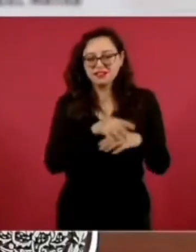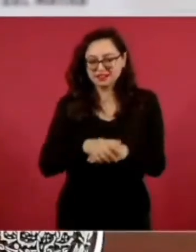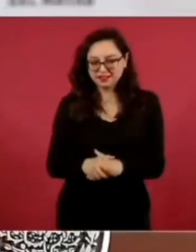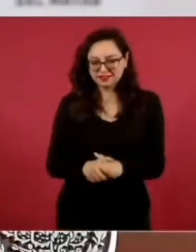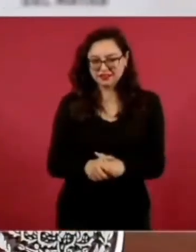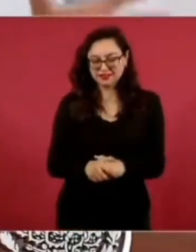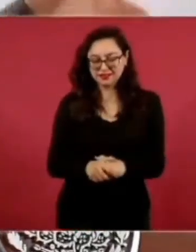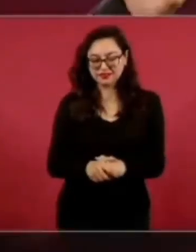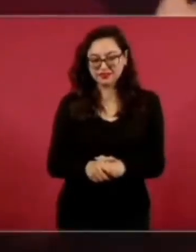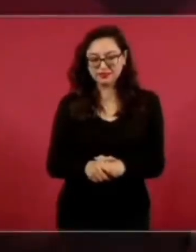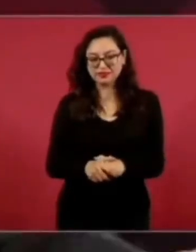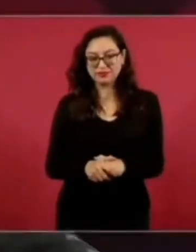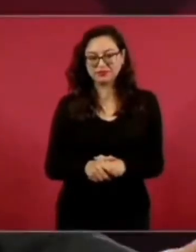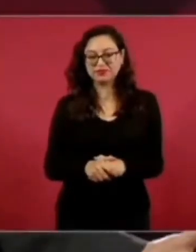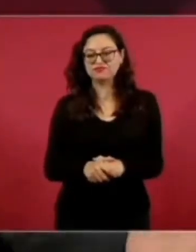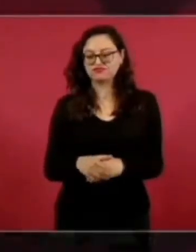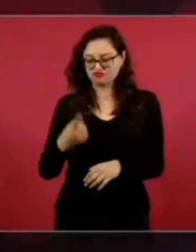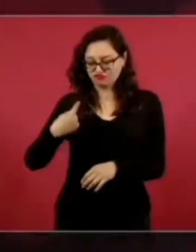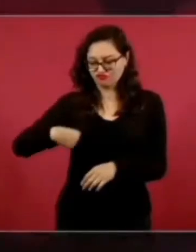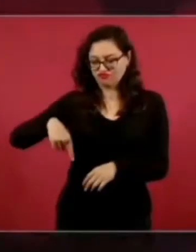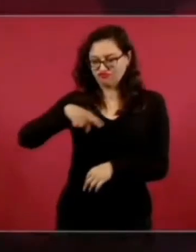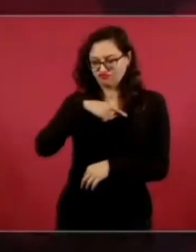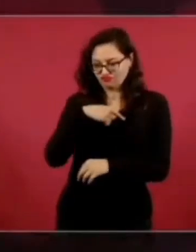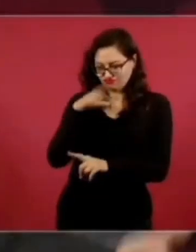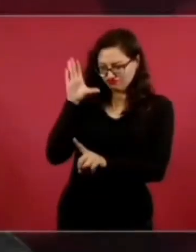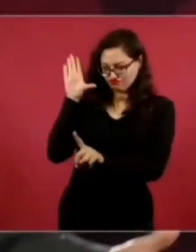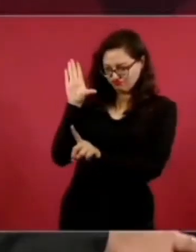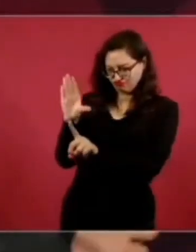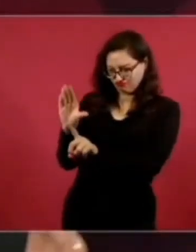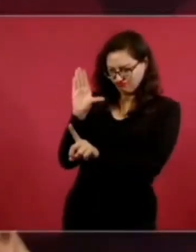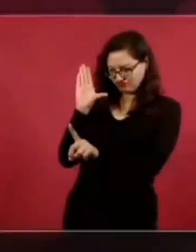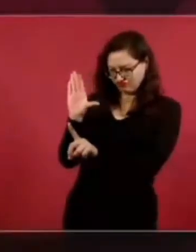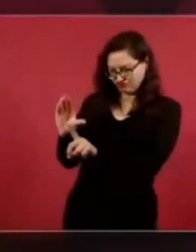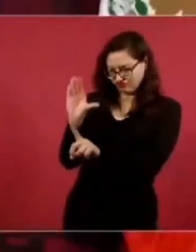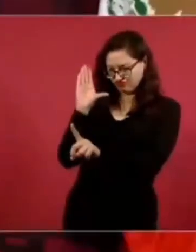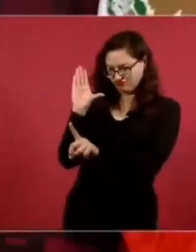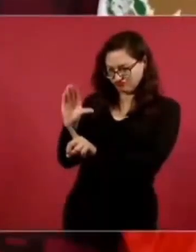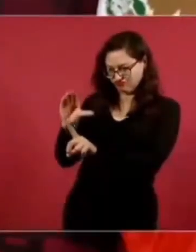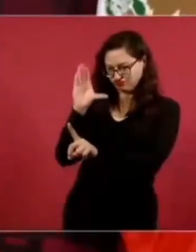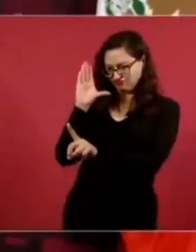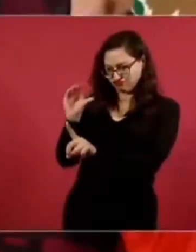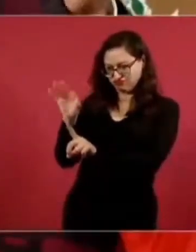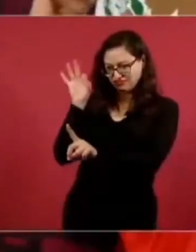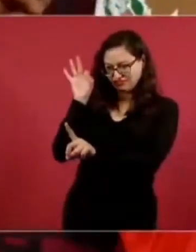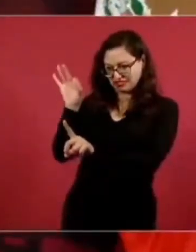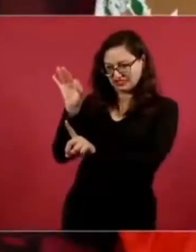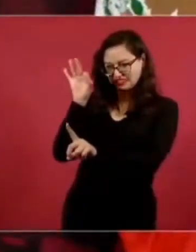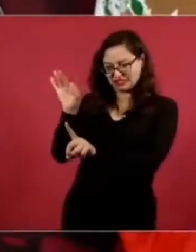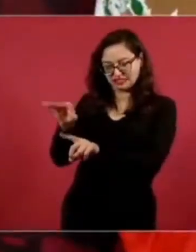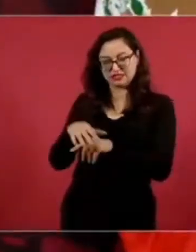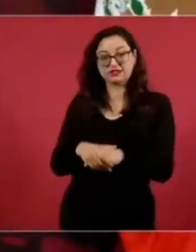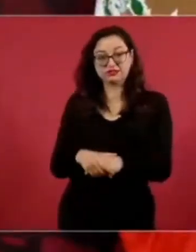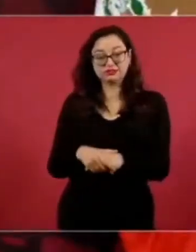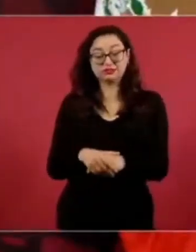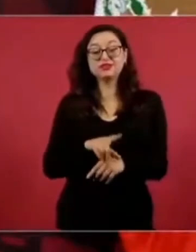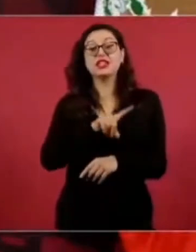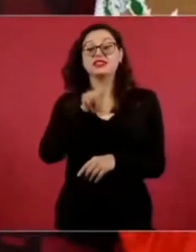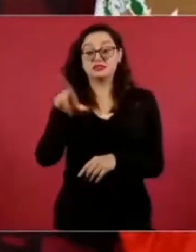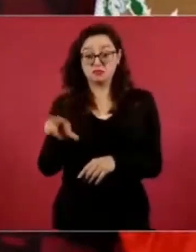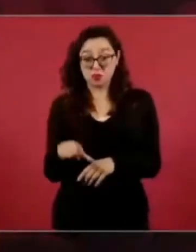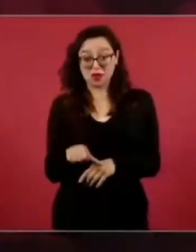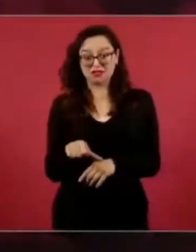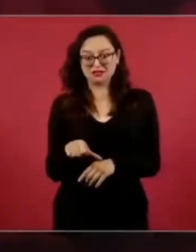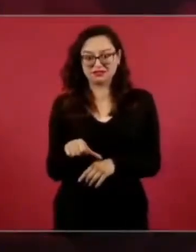que los formemos nosotros, y luego esos jóvenes ambiciosos van a